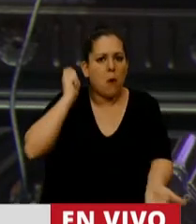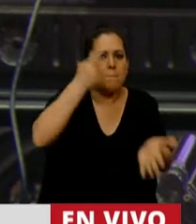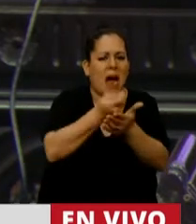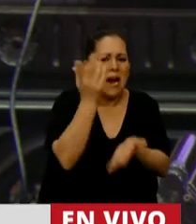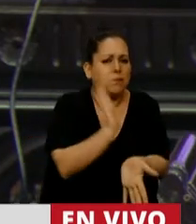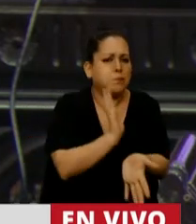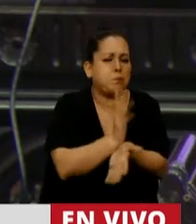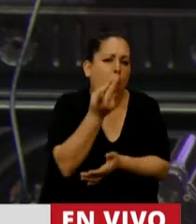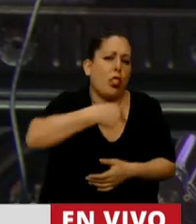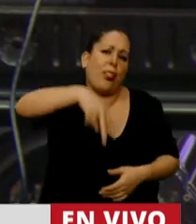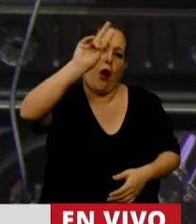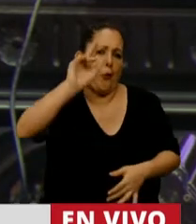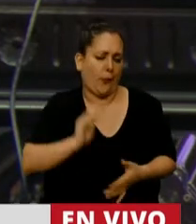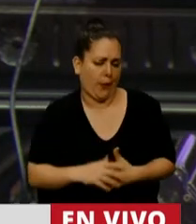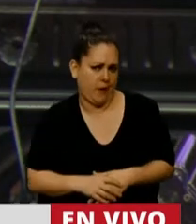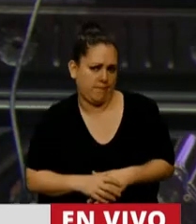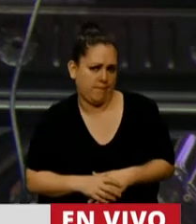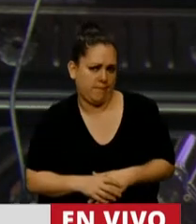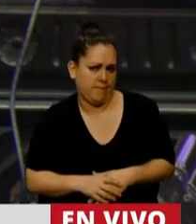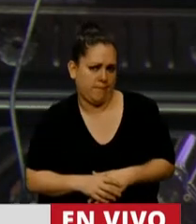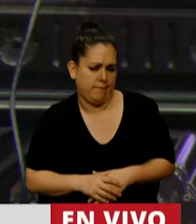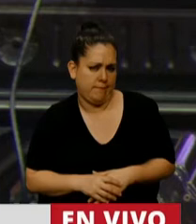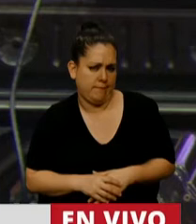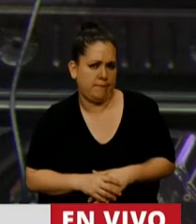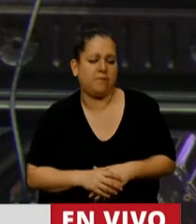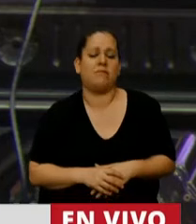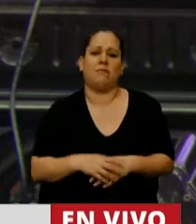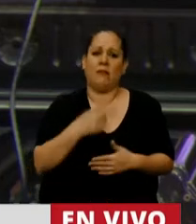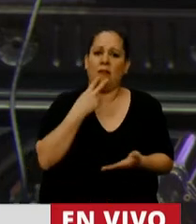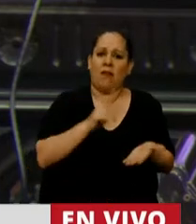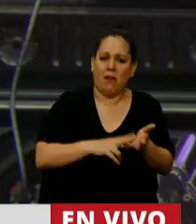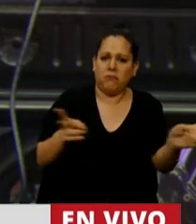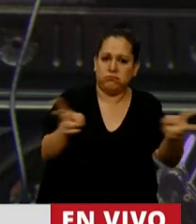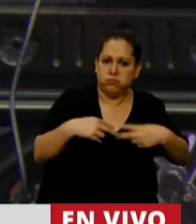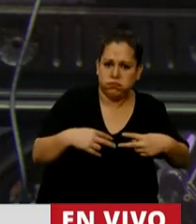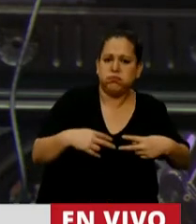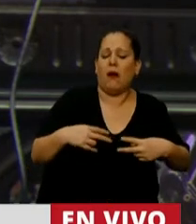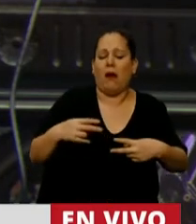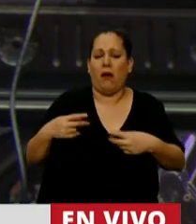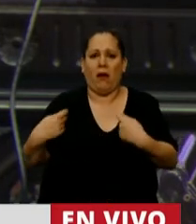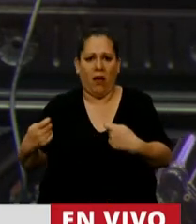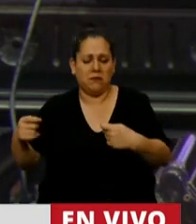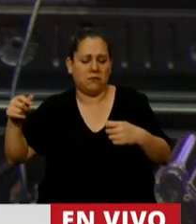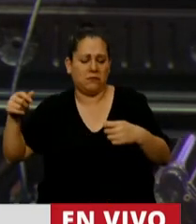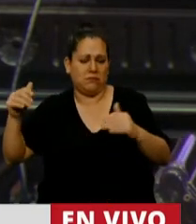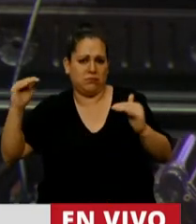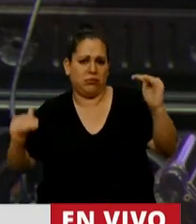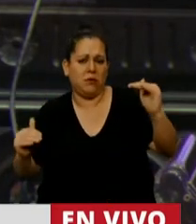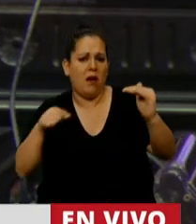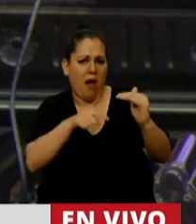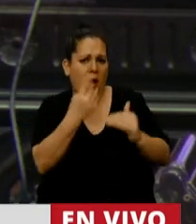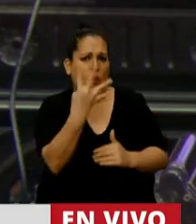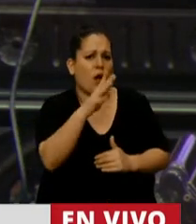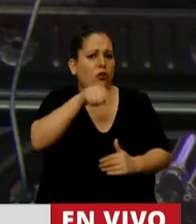doble. Cuando el déficit primario está previsto en el 4,5 y ahí está